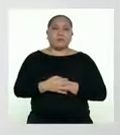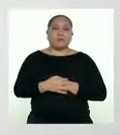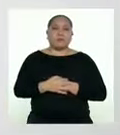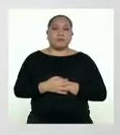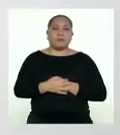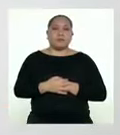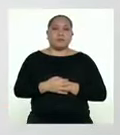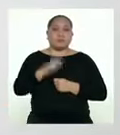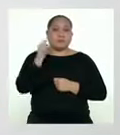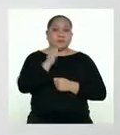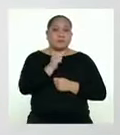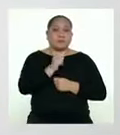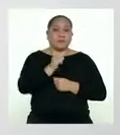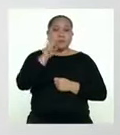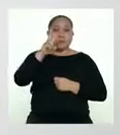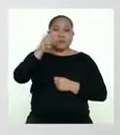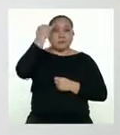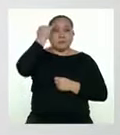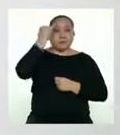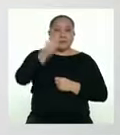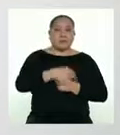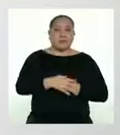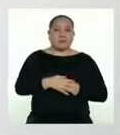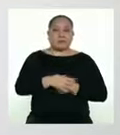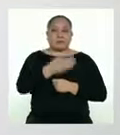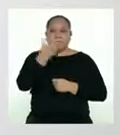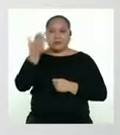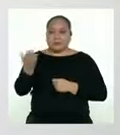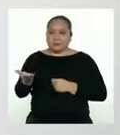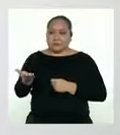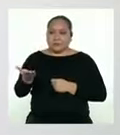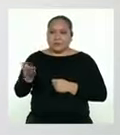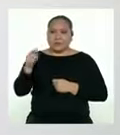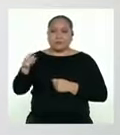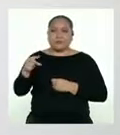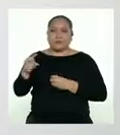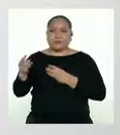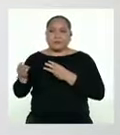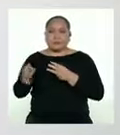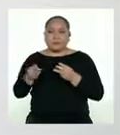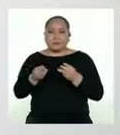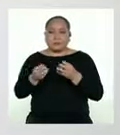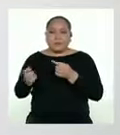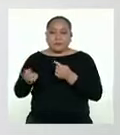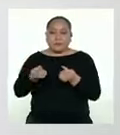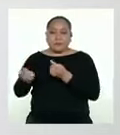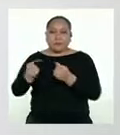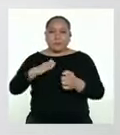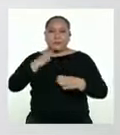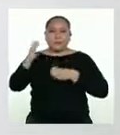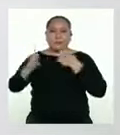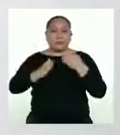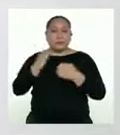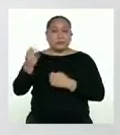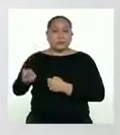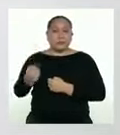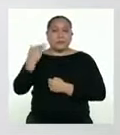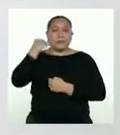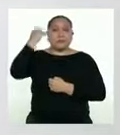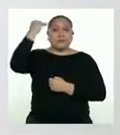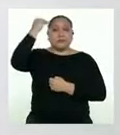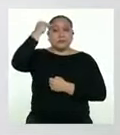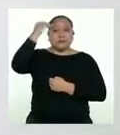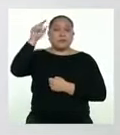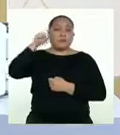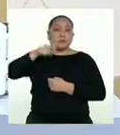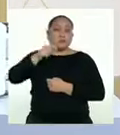Aquí tenemos dos ideas. Por un lado, apela al manejo de las emociones y que los adultos deben ser